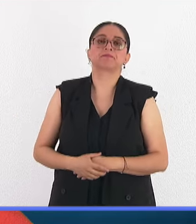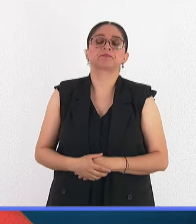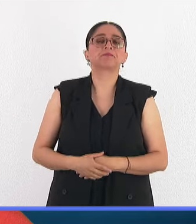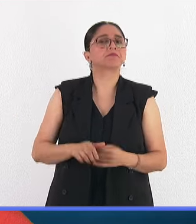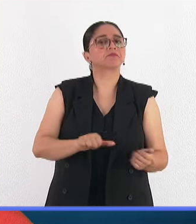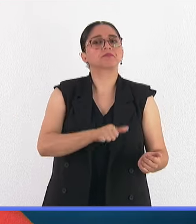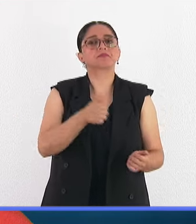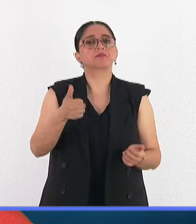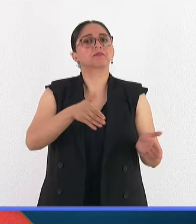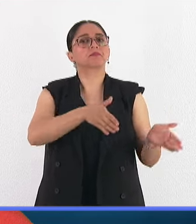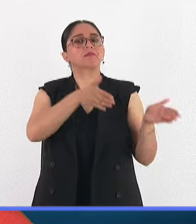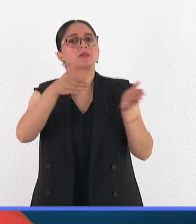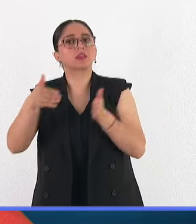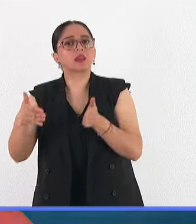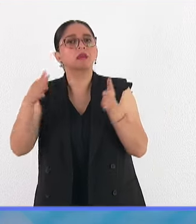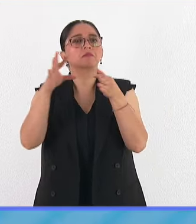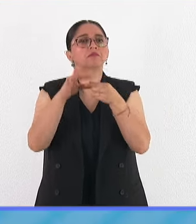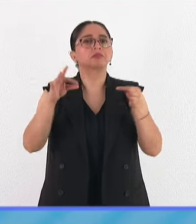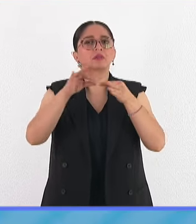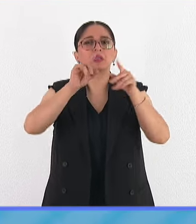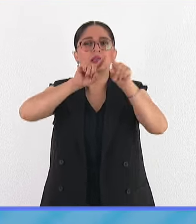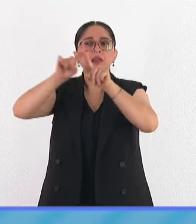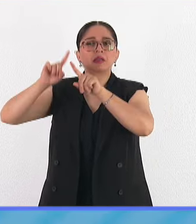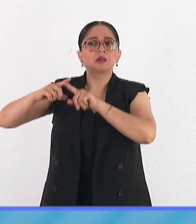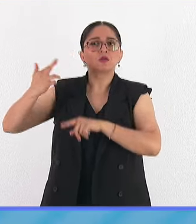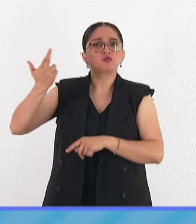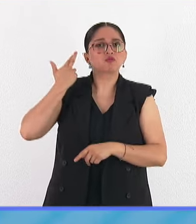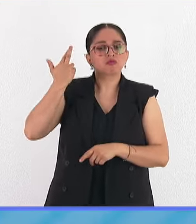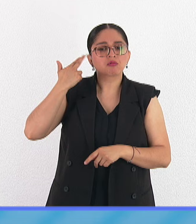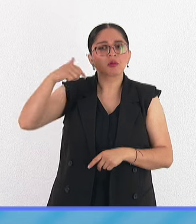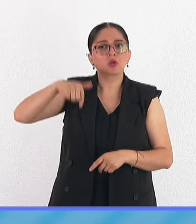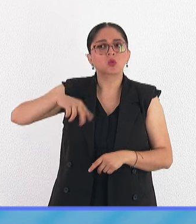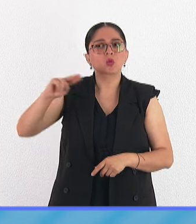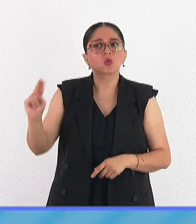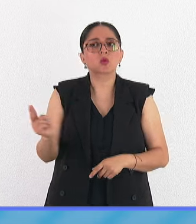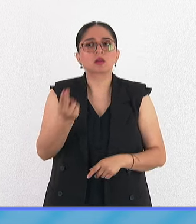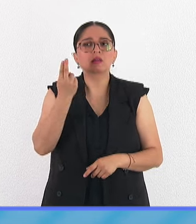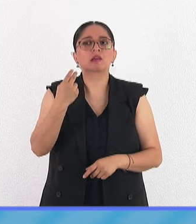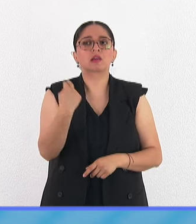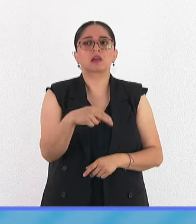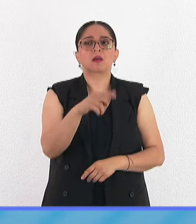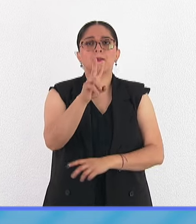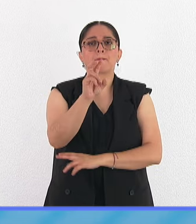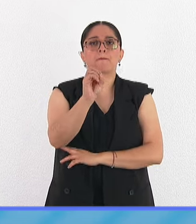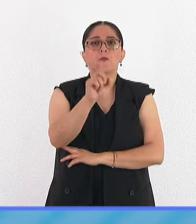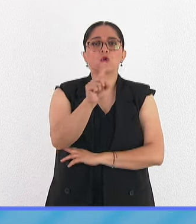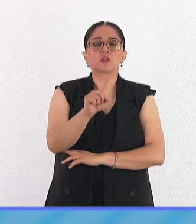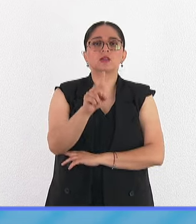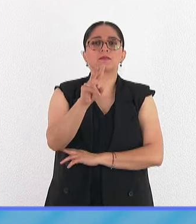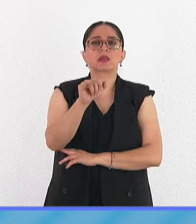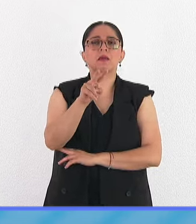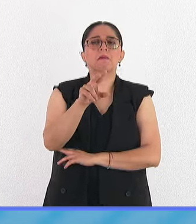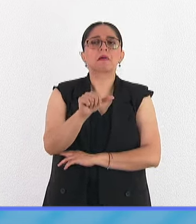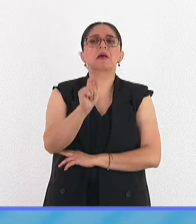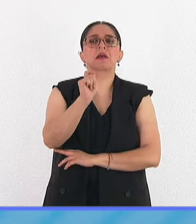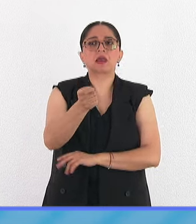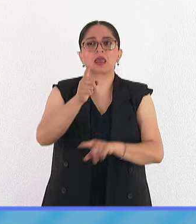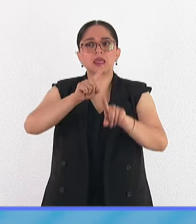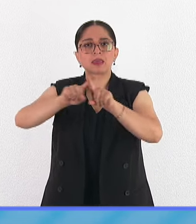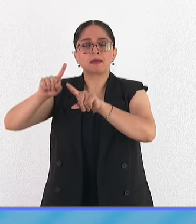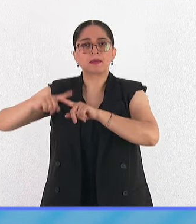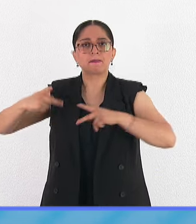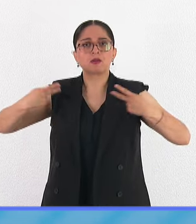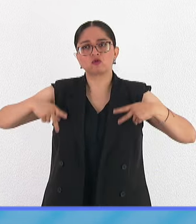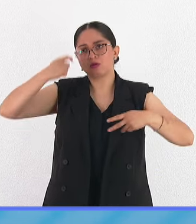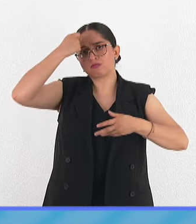sobre el acervo sonoro de nuestra universidad, que sigue creciendo. Me refiero a Voz Viva, que es una colección donde destacados escritores